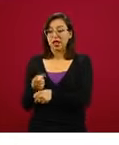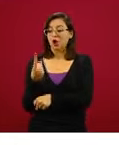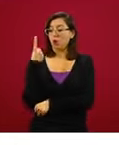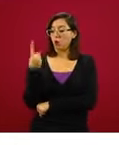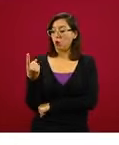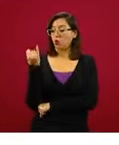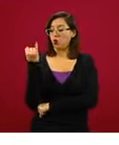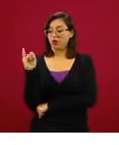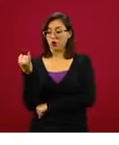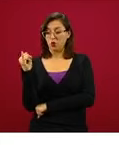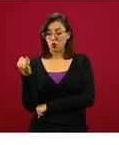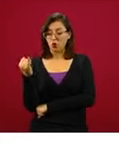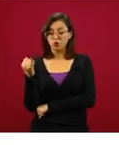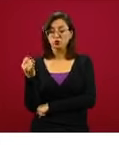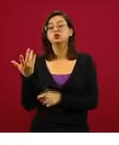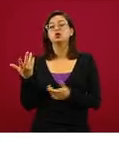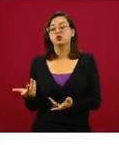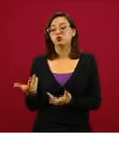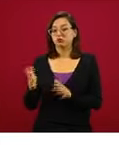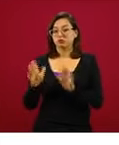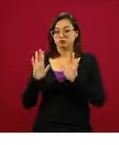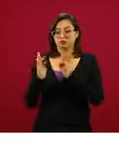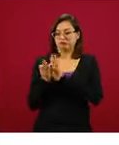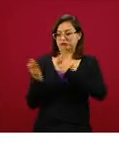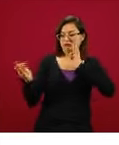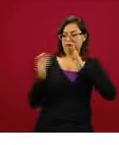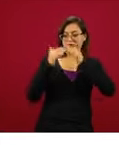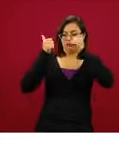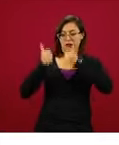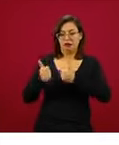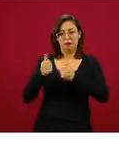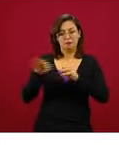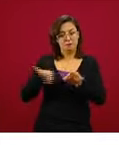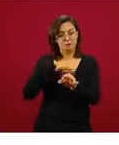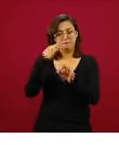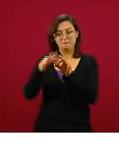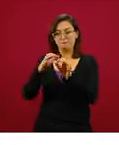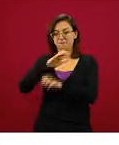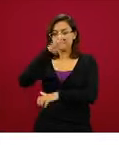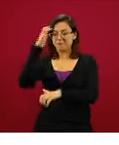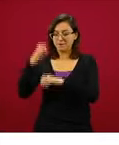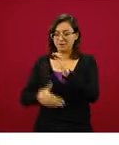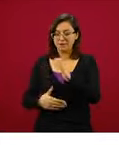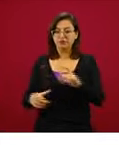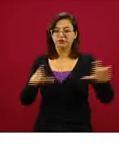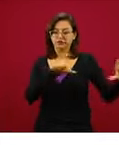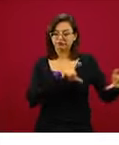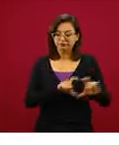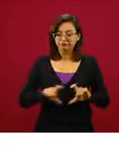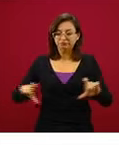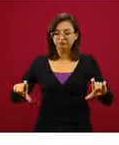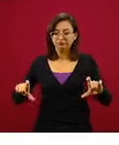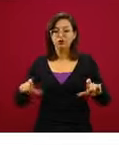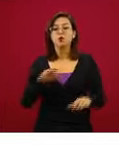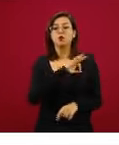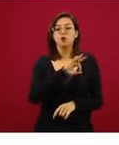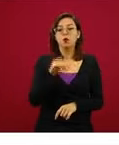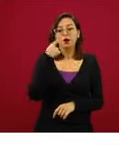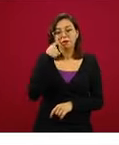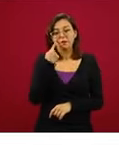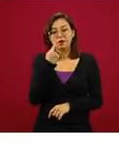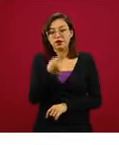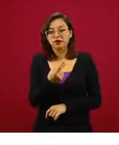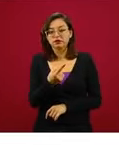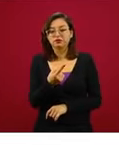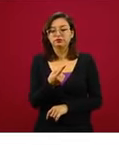Jornada Nacional de Sana Distancia. En la gráfica de abajo es simplemente una representación de